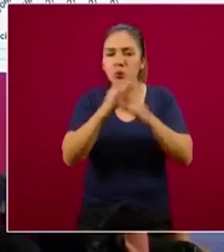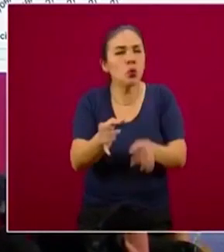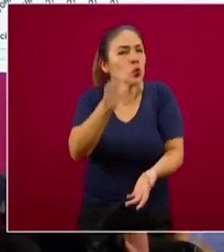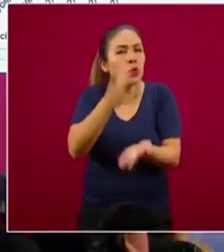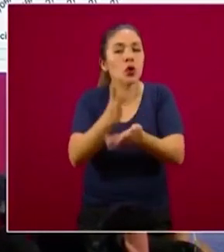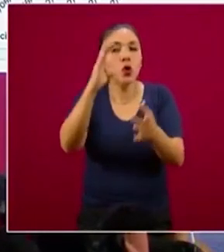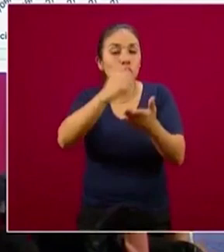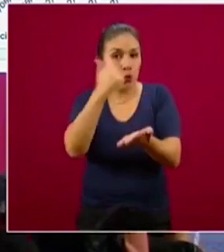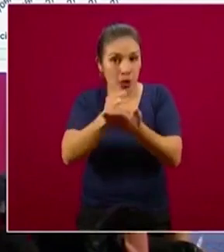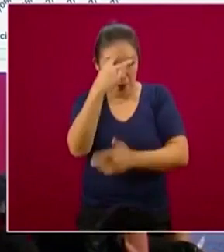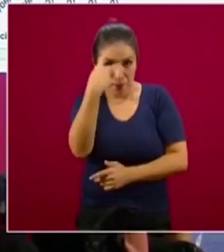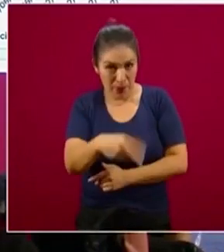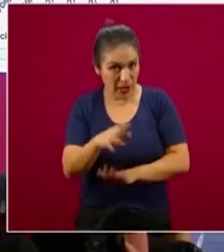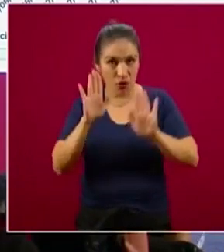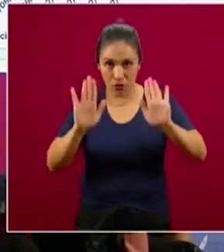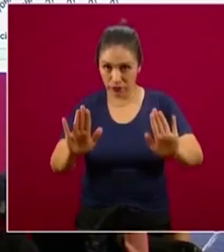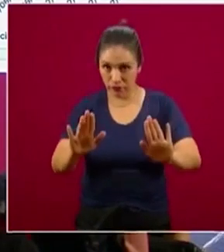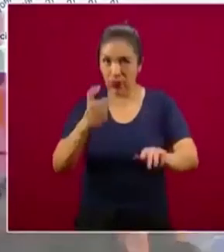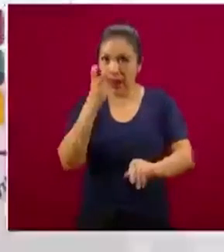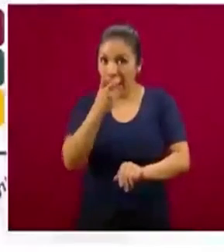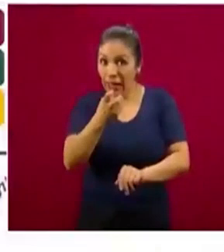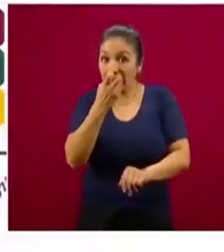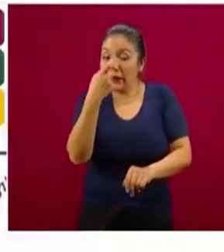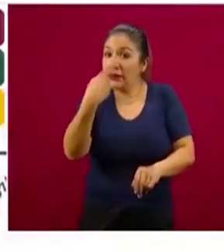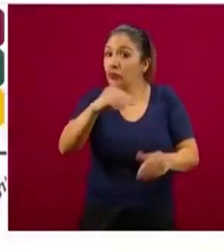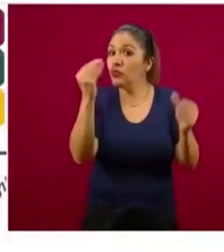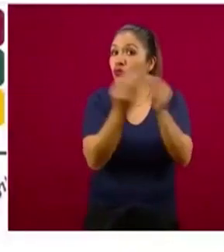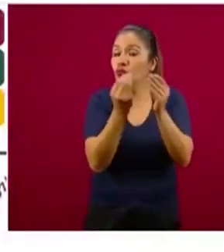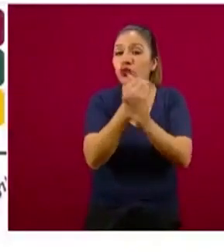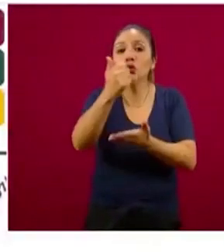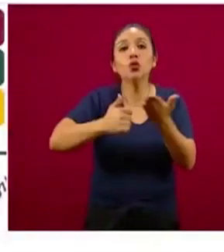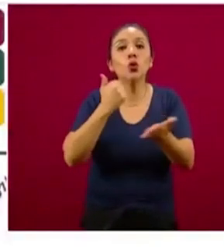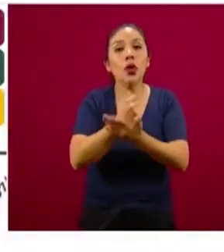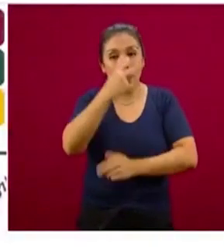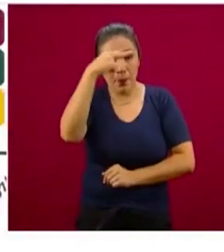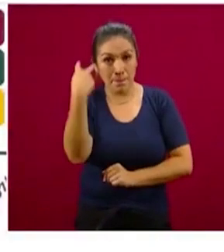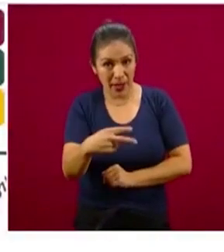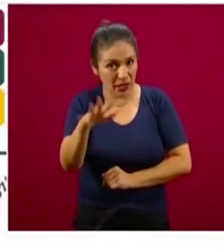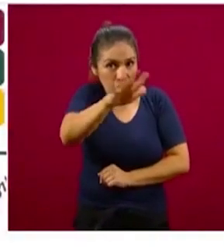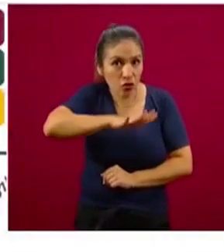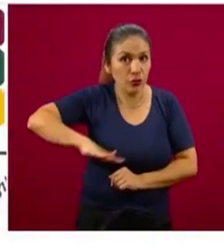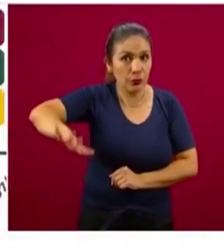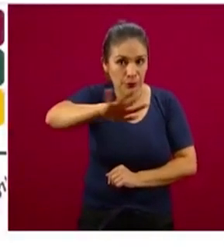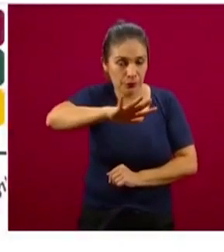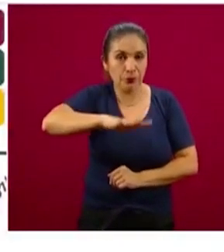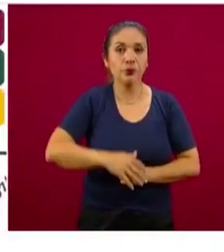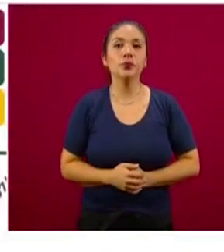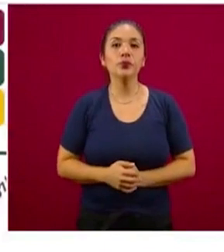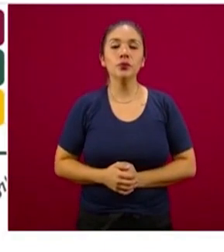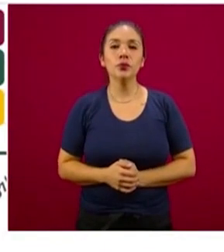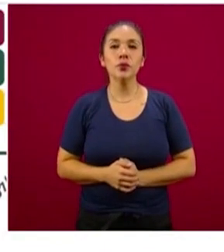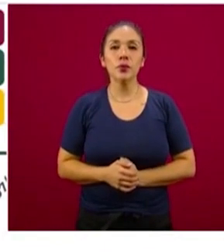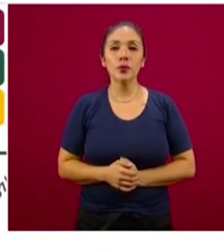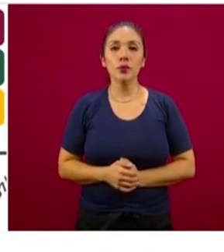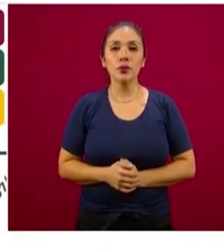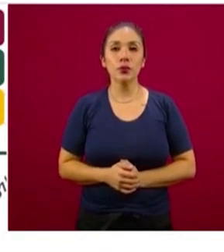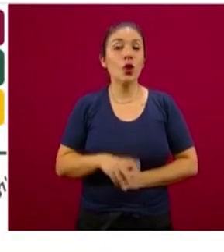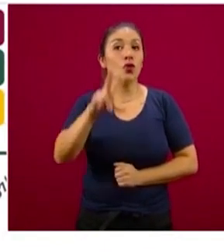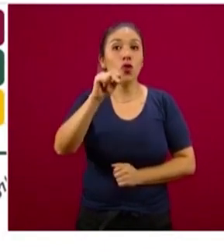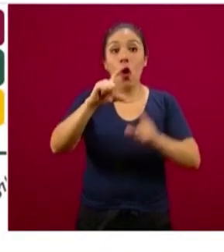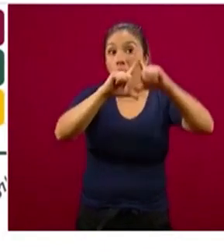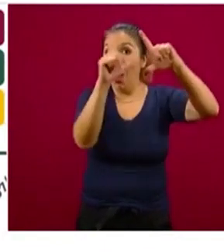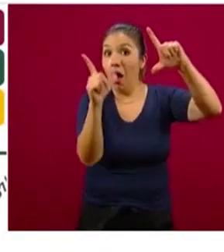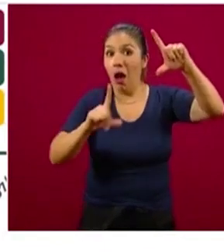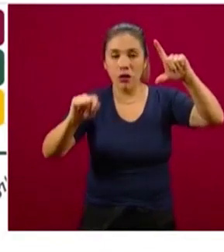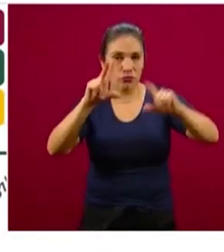la Ciudad de México, que quede claro, esta es la curva de la Ciudad de México, del Valle de México, del Valle de México, no es de todo